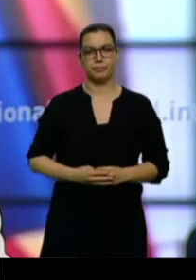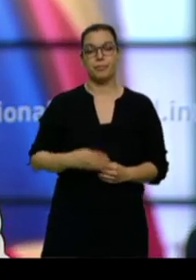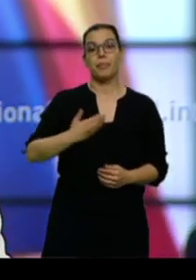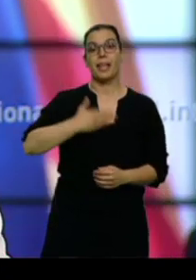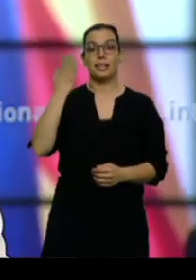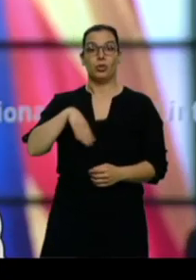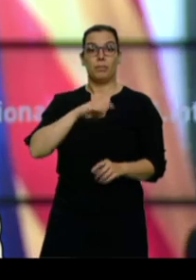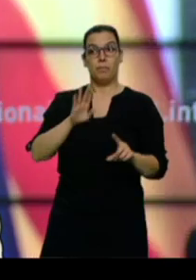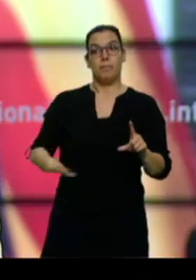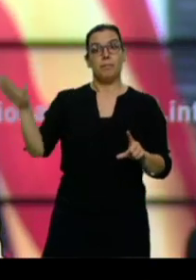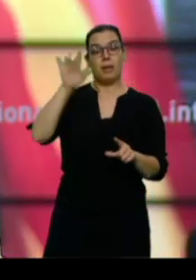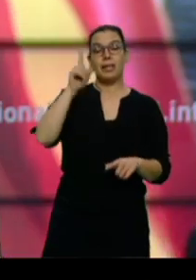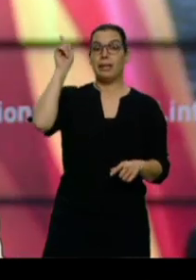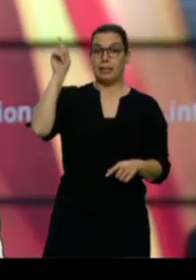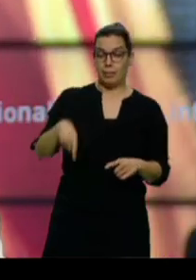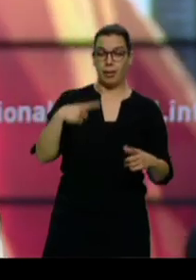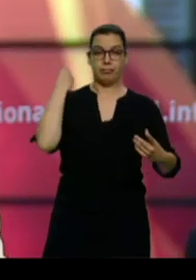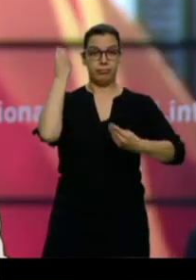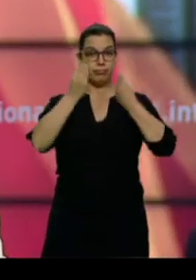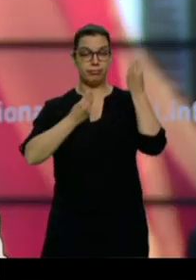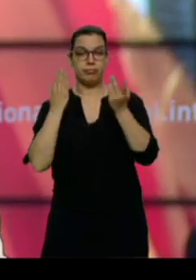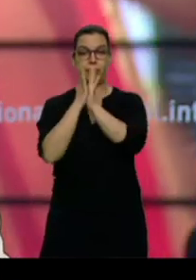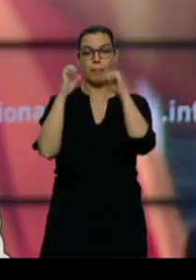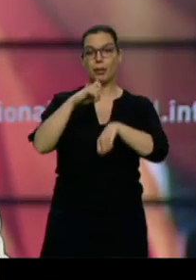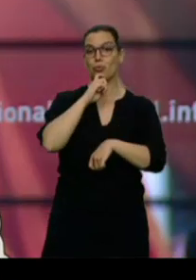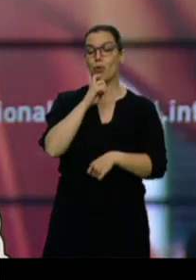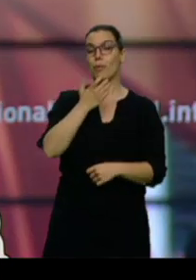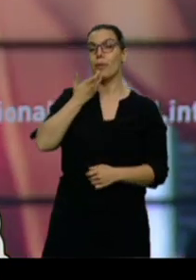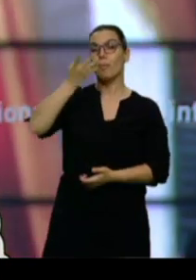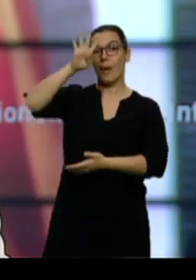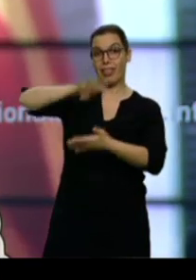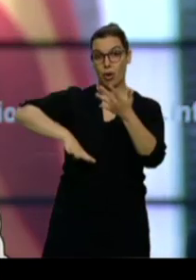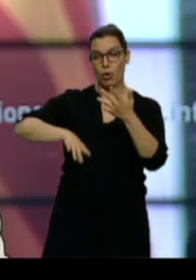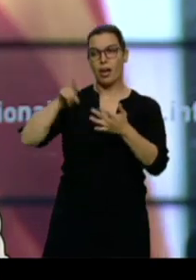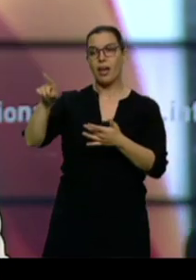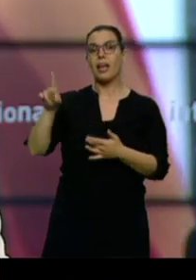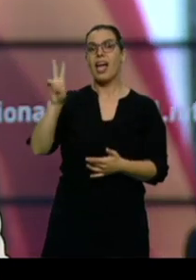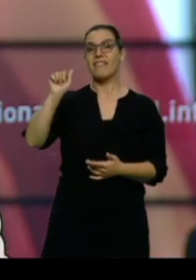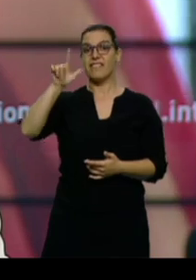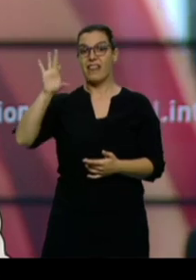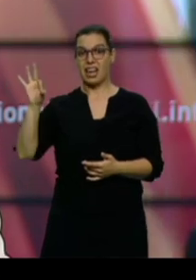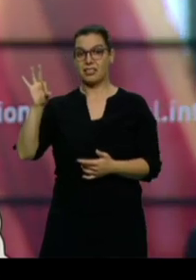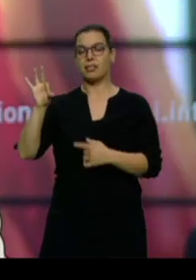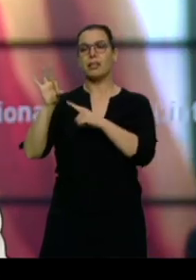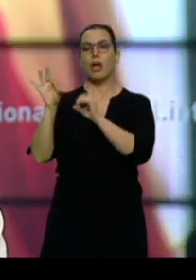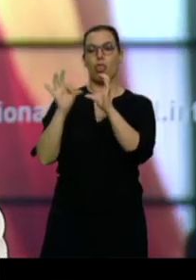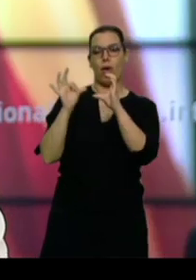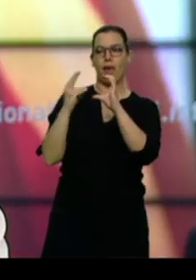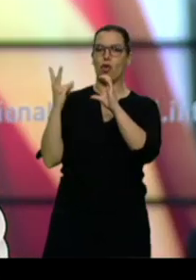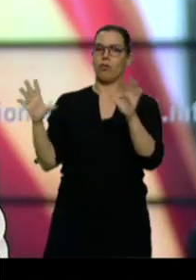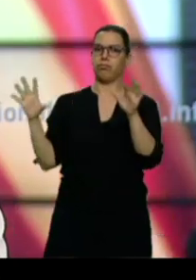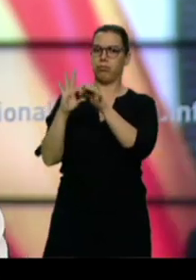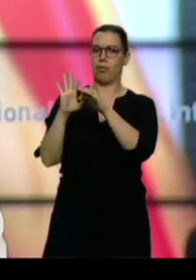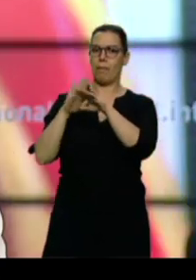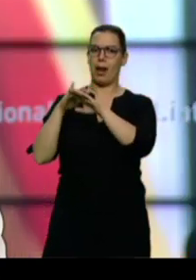andan a vueltas con los pactos. En Barcelona, Manuel Valls y Ciudadanos sellaron hace meses una alianza para hacer frente al independentismo. Aún